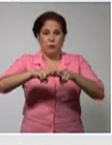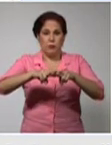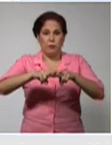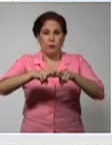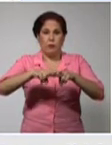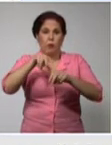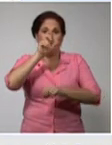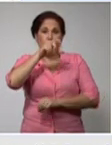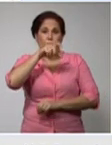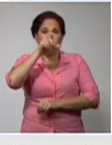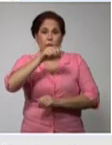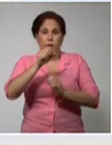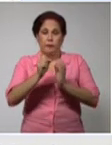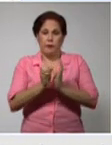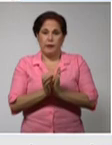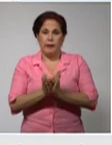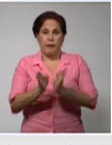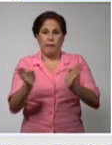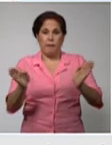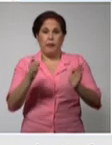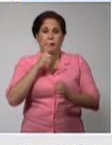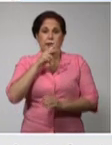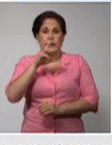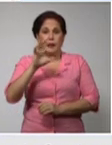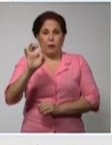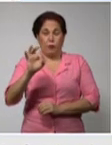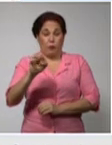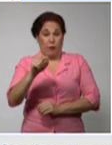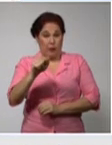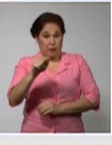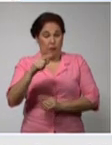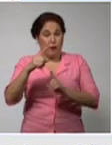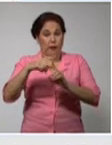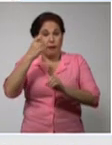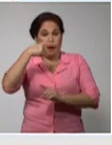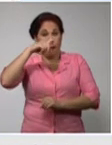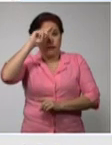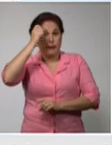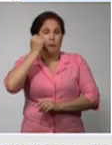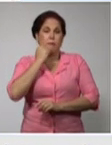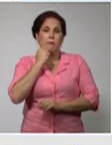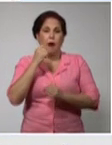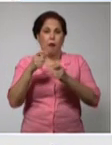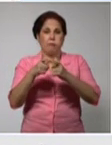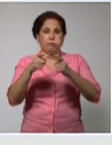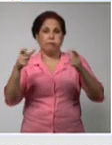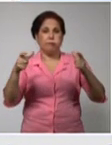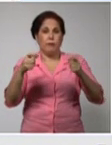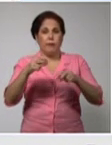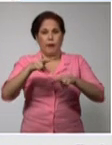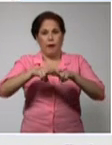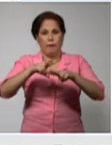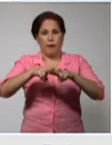Cotorro, San Miguel del Padrón y Cerro con las tasas más elevadas de toda la provincia.